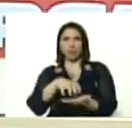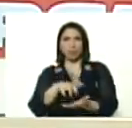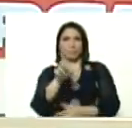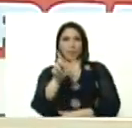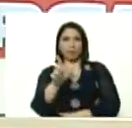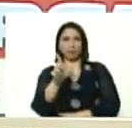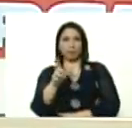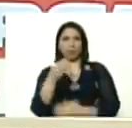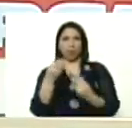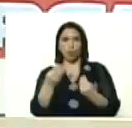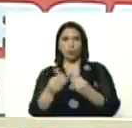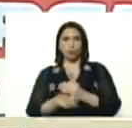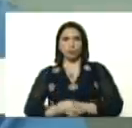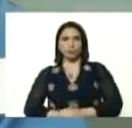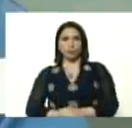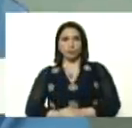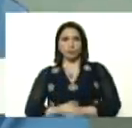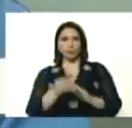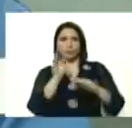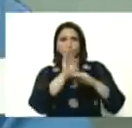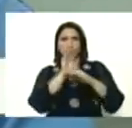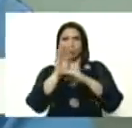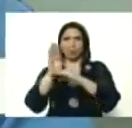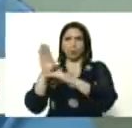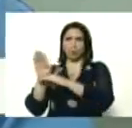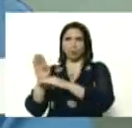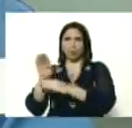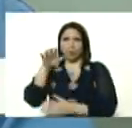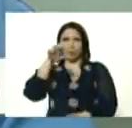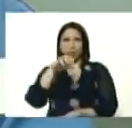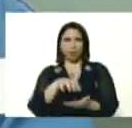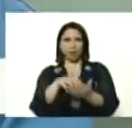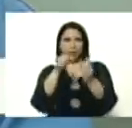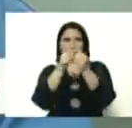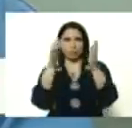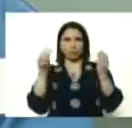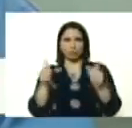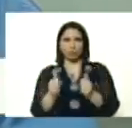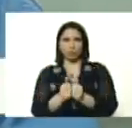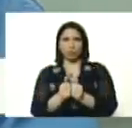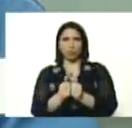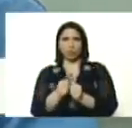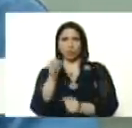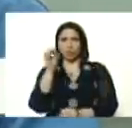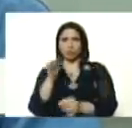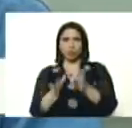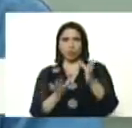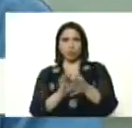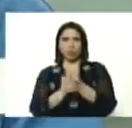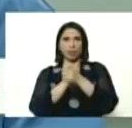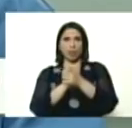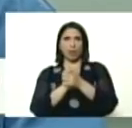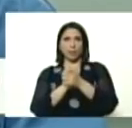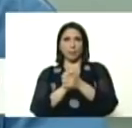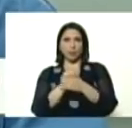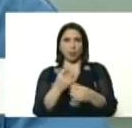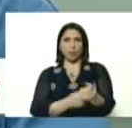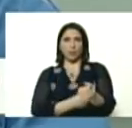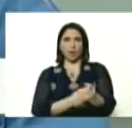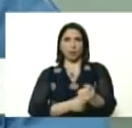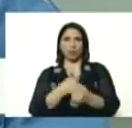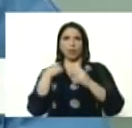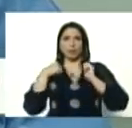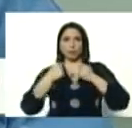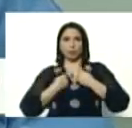y como protector del Estado de Anzuategui, suerte, hermano Aristóbulo, toda la